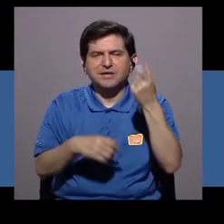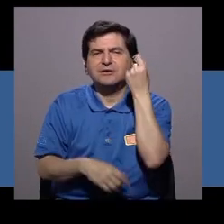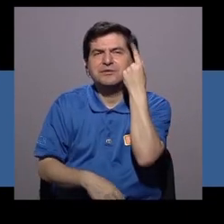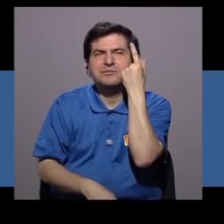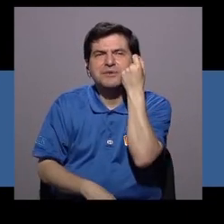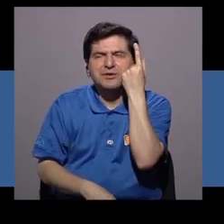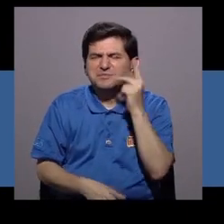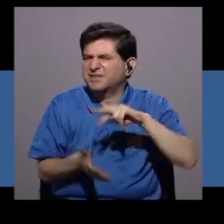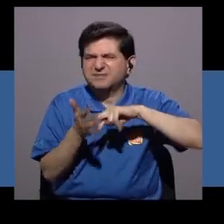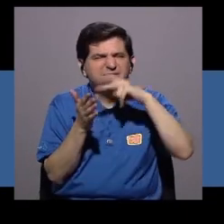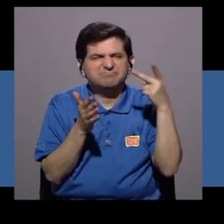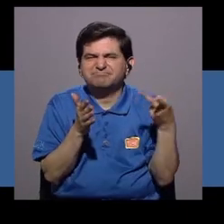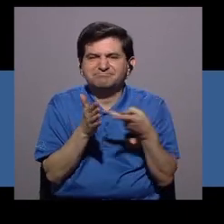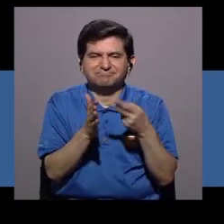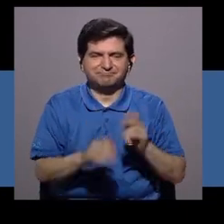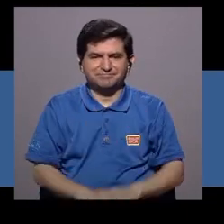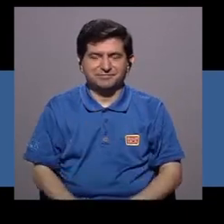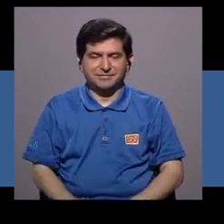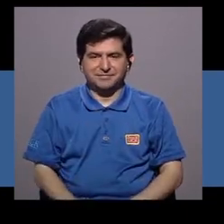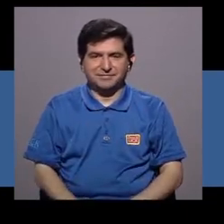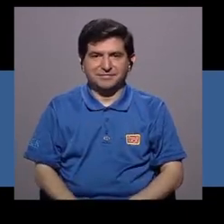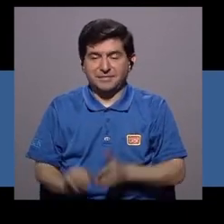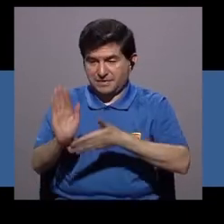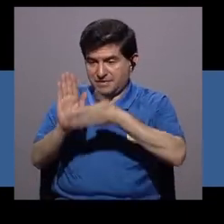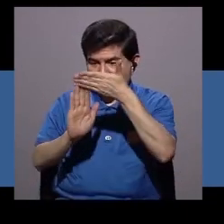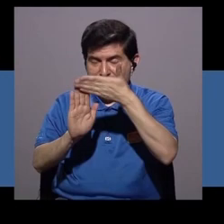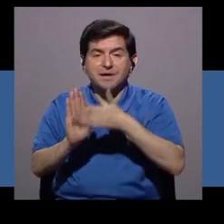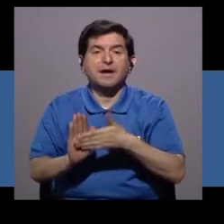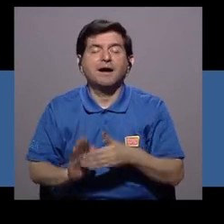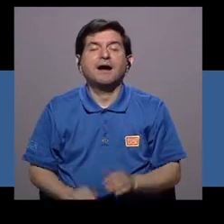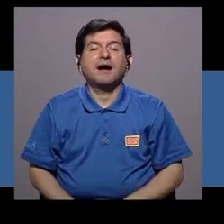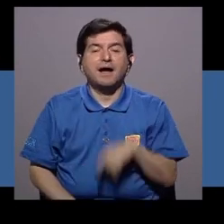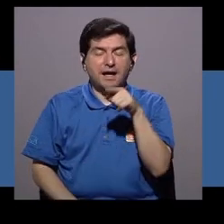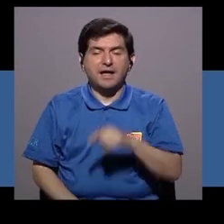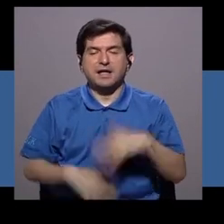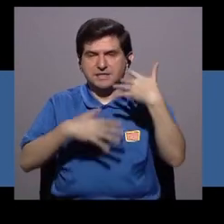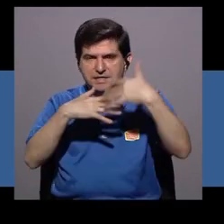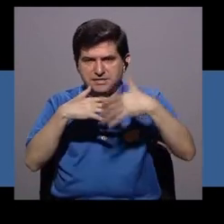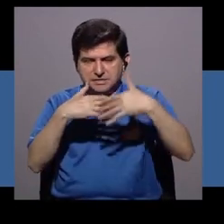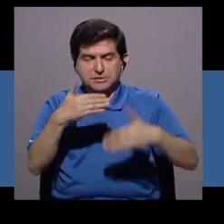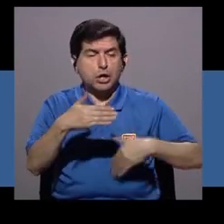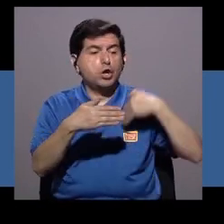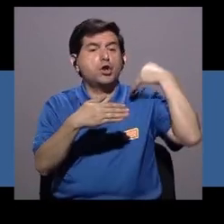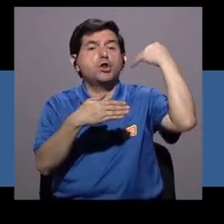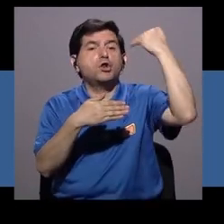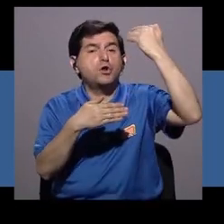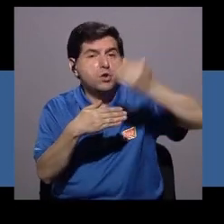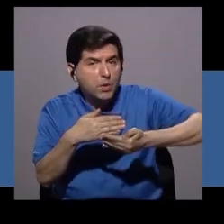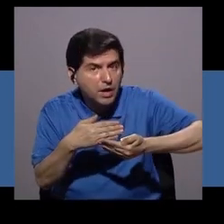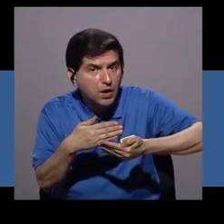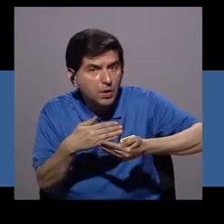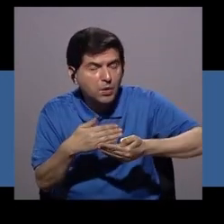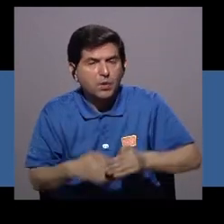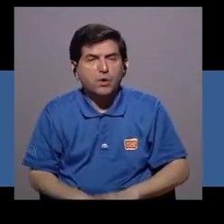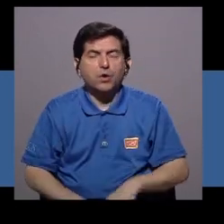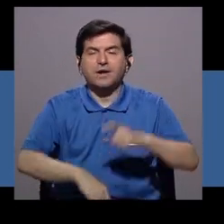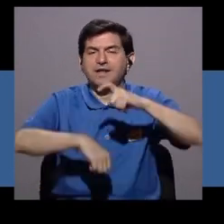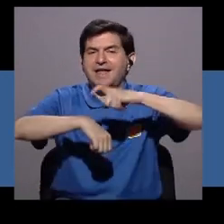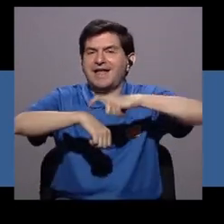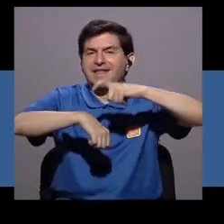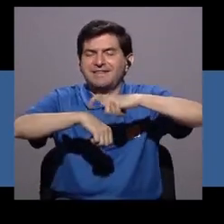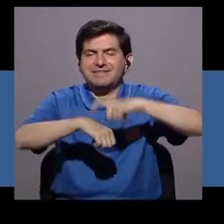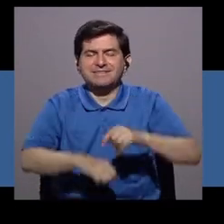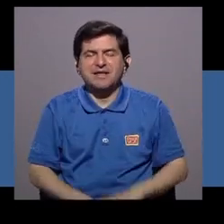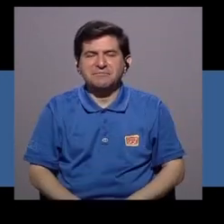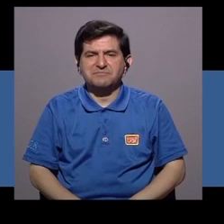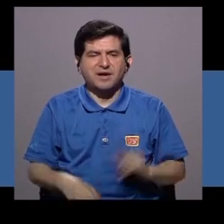para que podamos entender un poquito de qué se trata, ¿verdad? Esto aquí es la menstruación, luego de la menstruación iría